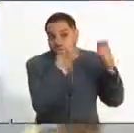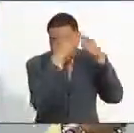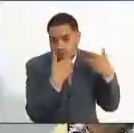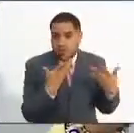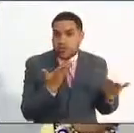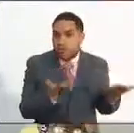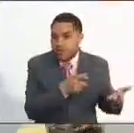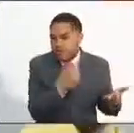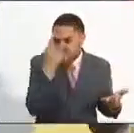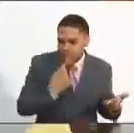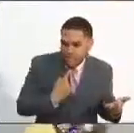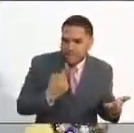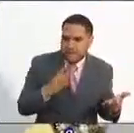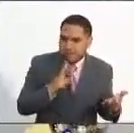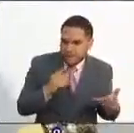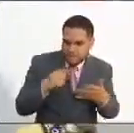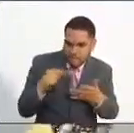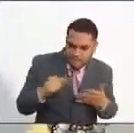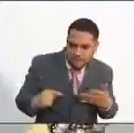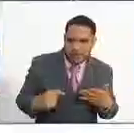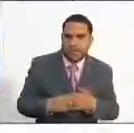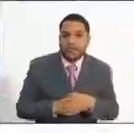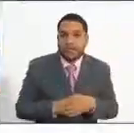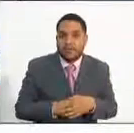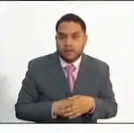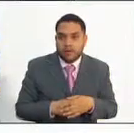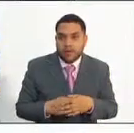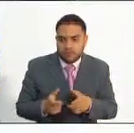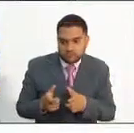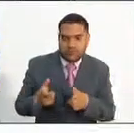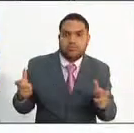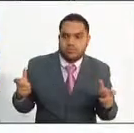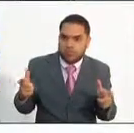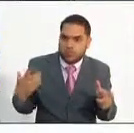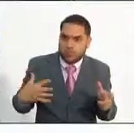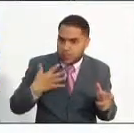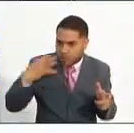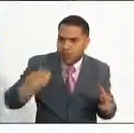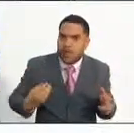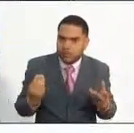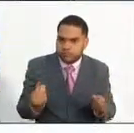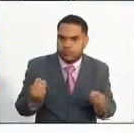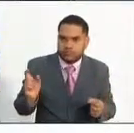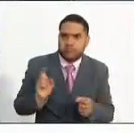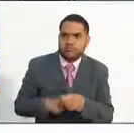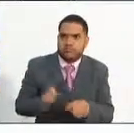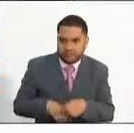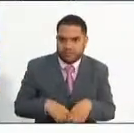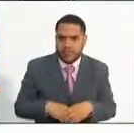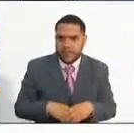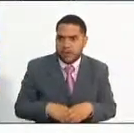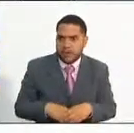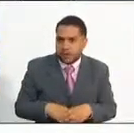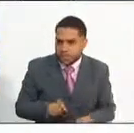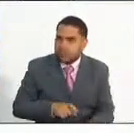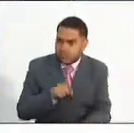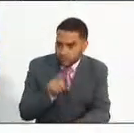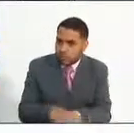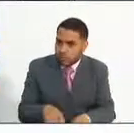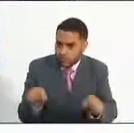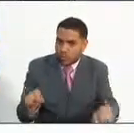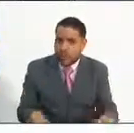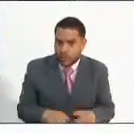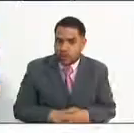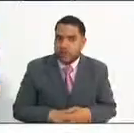que se puedan vincular. Usted ha entregado una cifra hace un momento muy importante de que sí pueden llegar a hacer su periodo de prueba y quedarse de manera